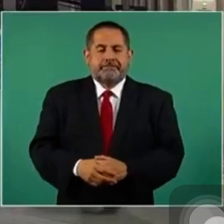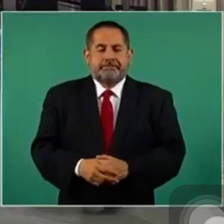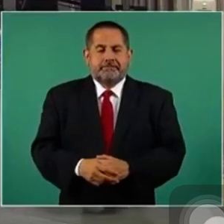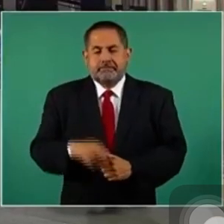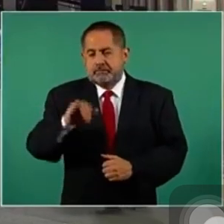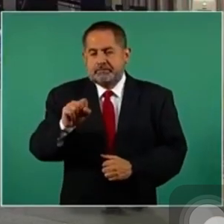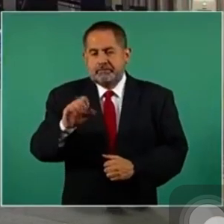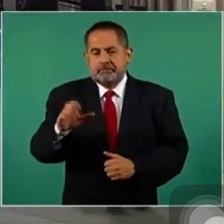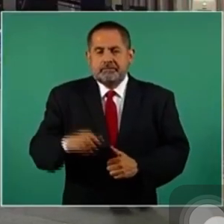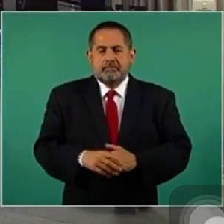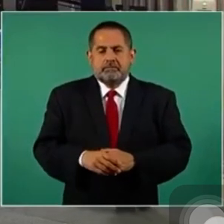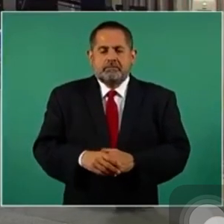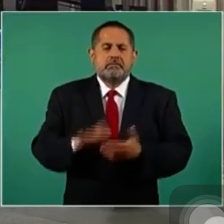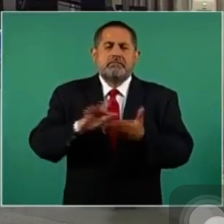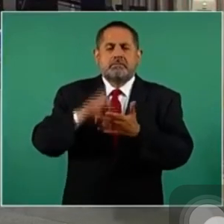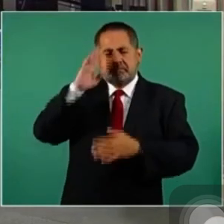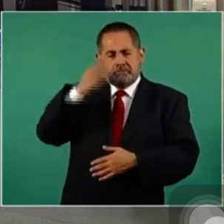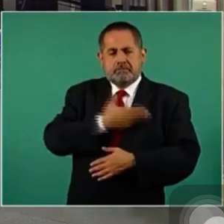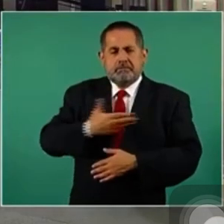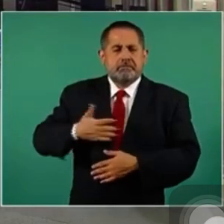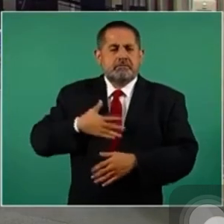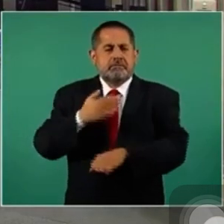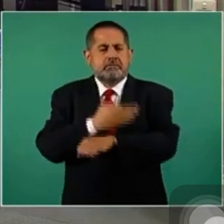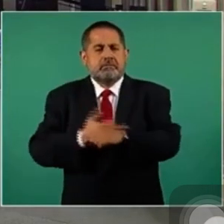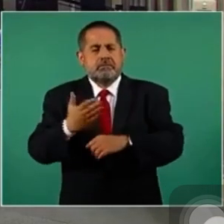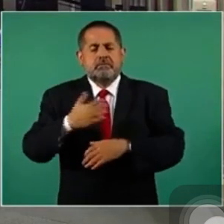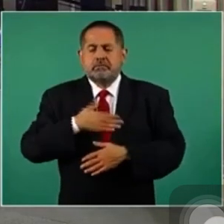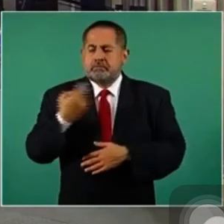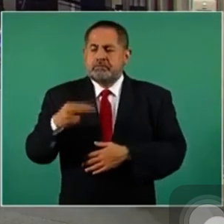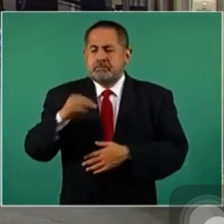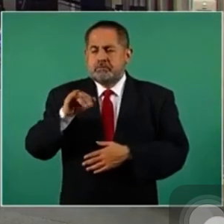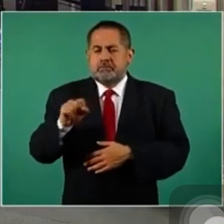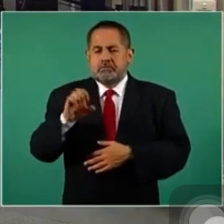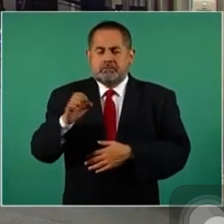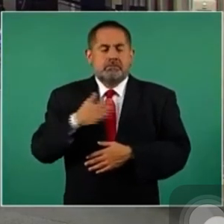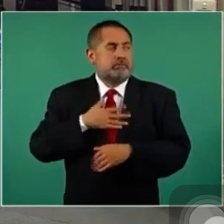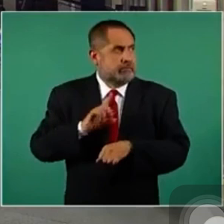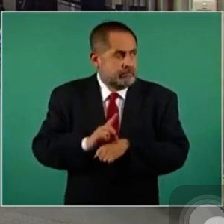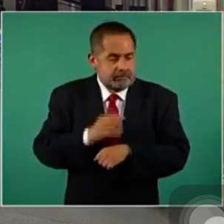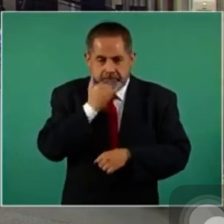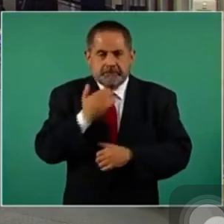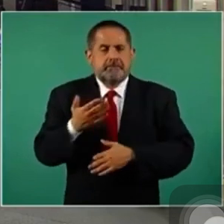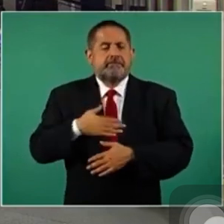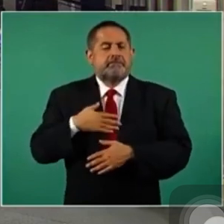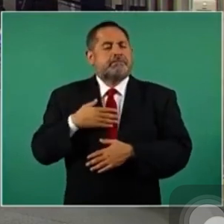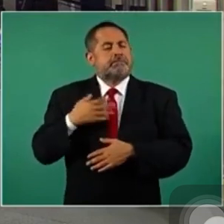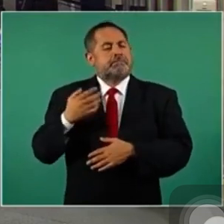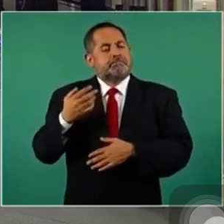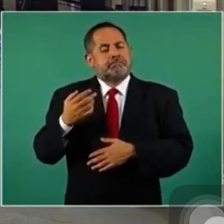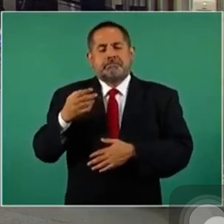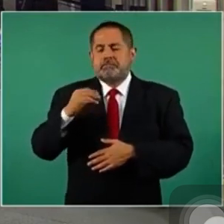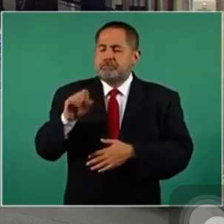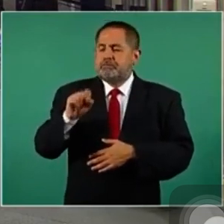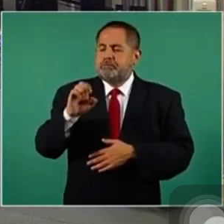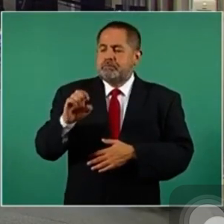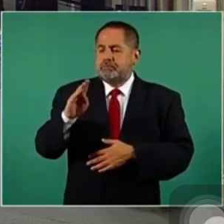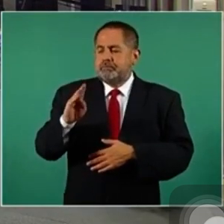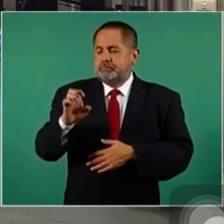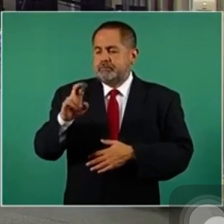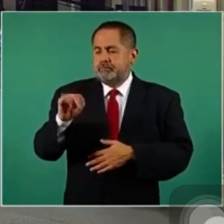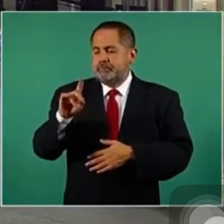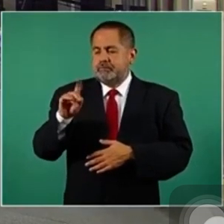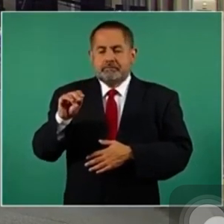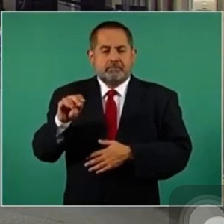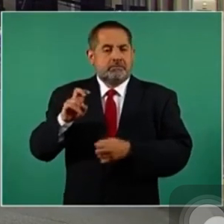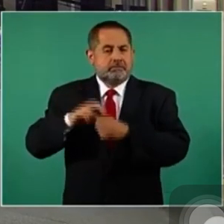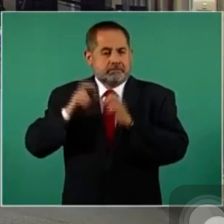José. Gracias, señor presidente. Buenas tardes. José Bernardino, buenos días, perdón. José Bernardino Toscano, Chan, de Bunal